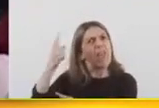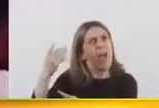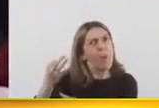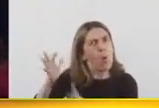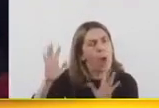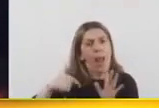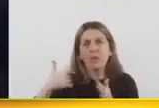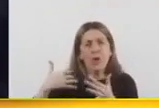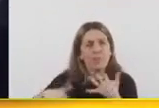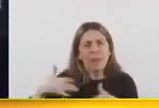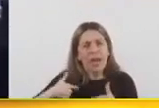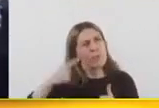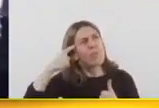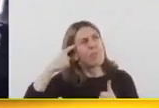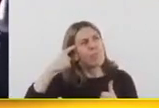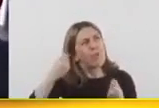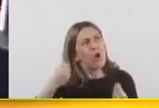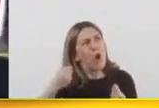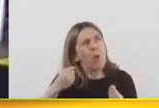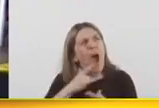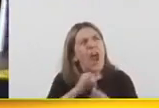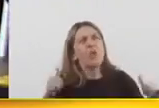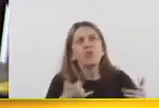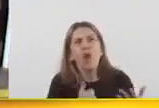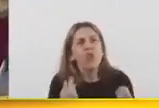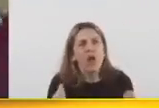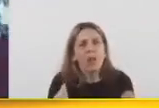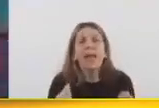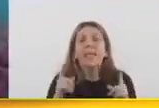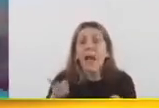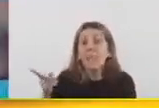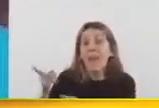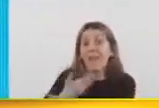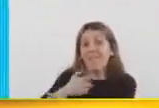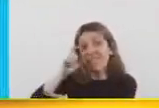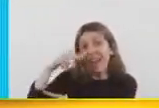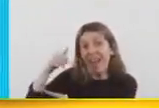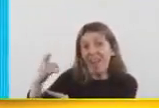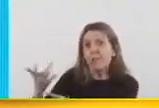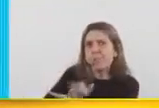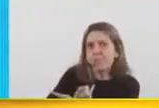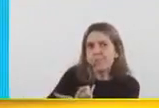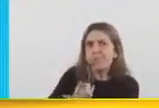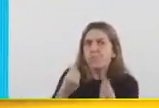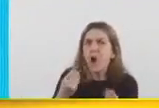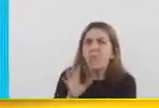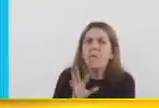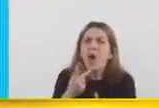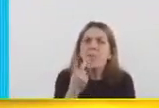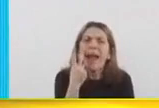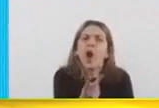me puse a pensar dónde podíamos anunciar ello. También me planteó la idea de reconocer un año de